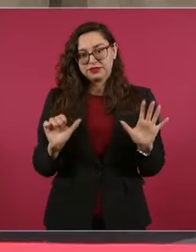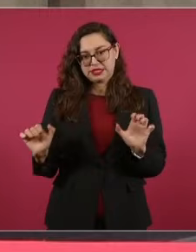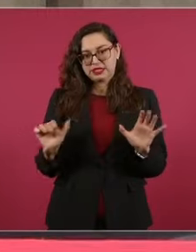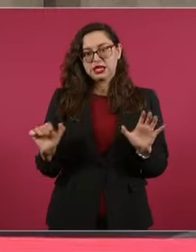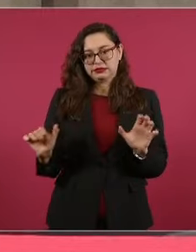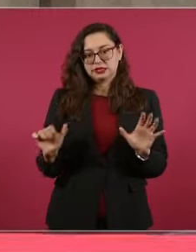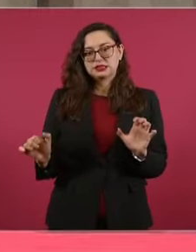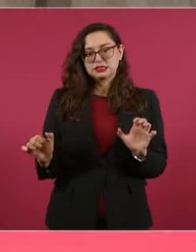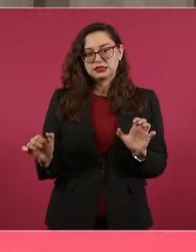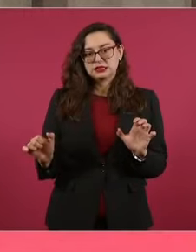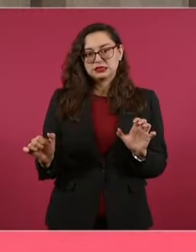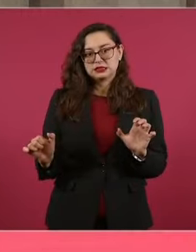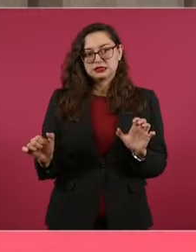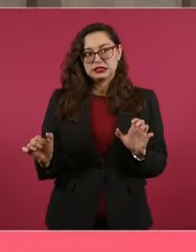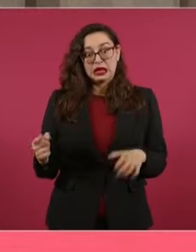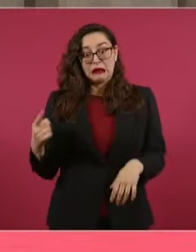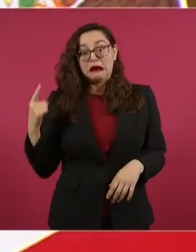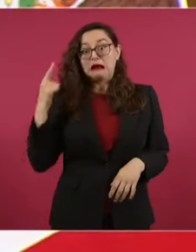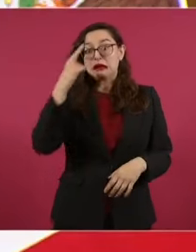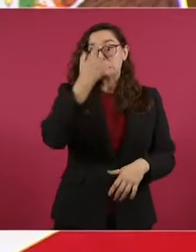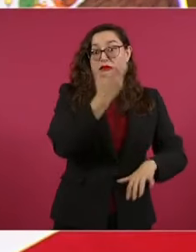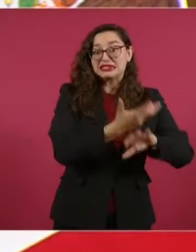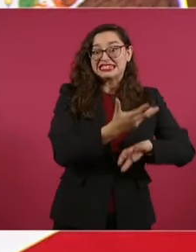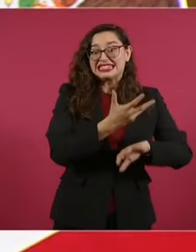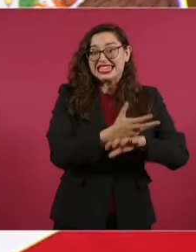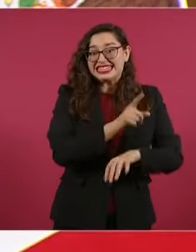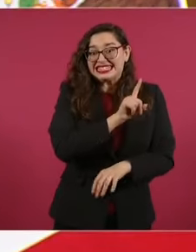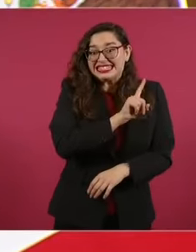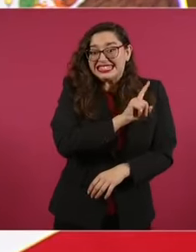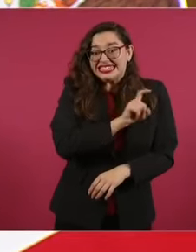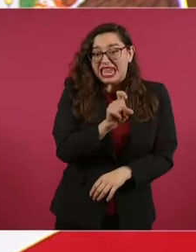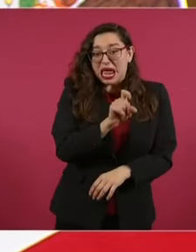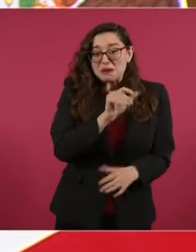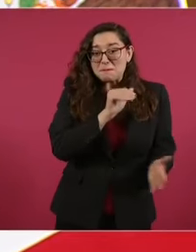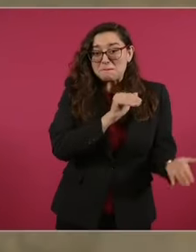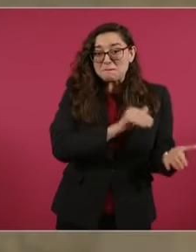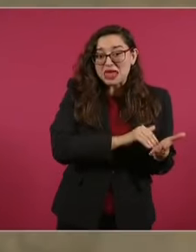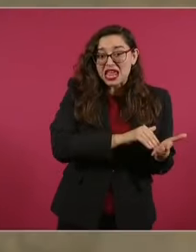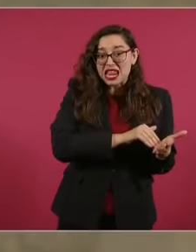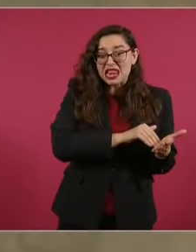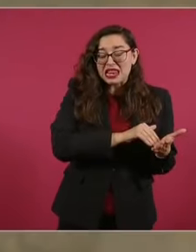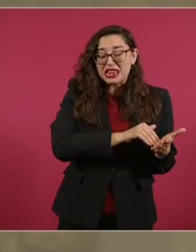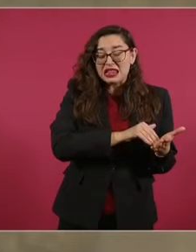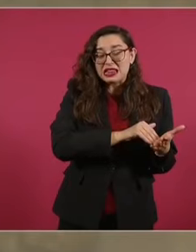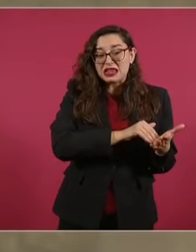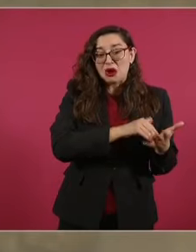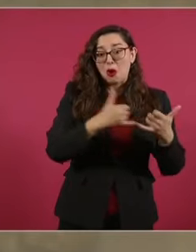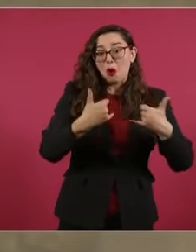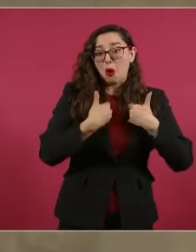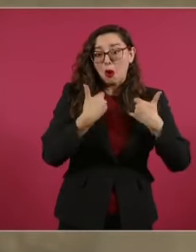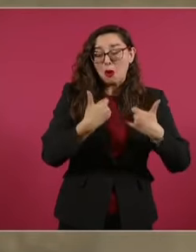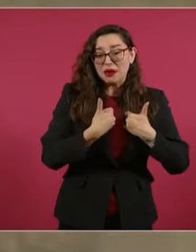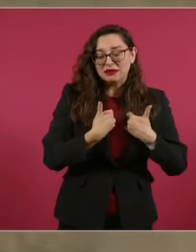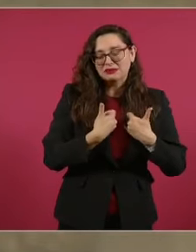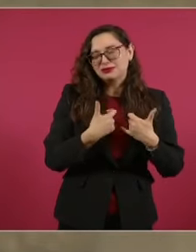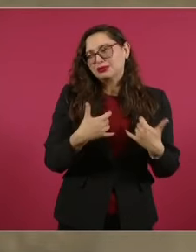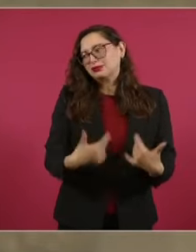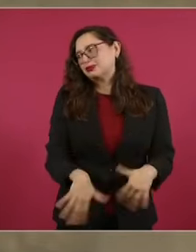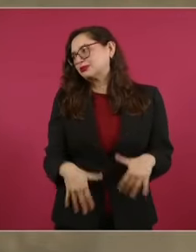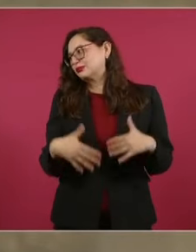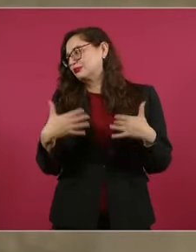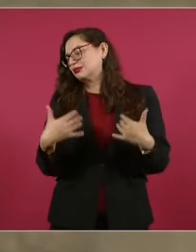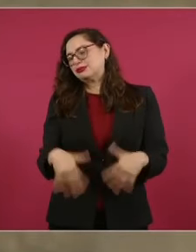para 100 mil que pierden la vida, sobre todo jóvenes, sólo por el consumo de